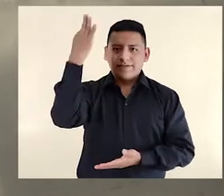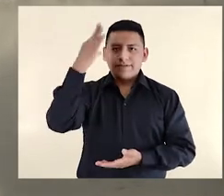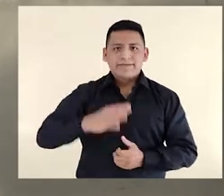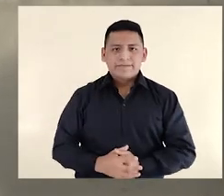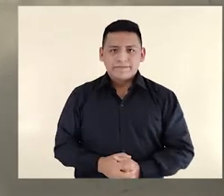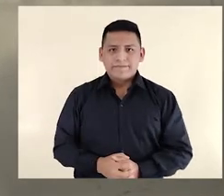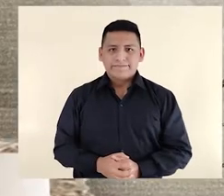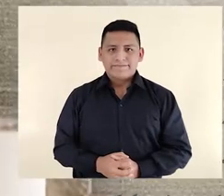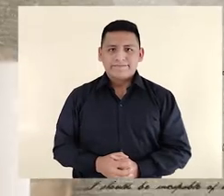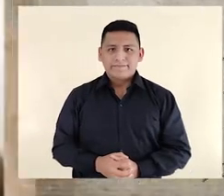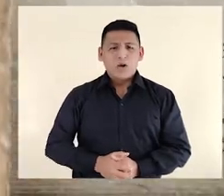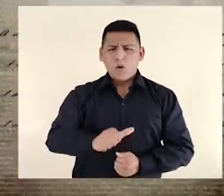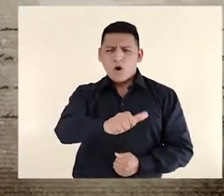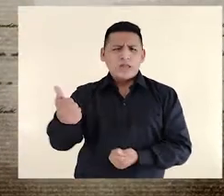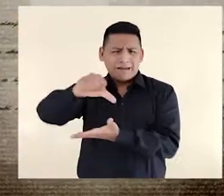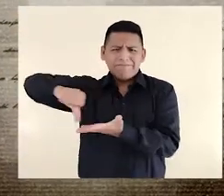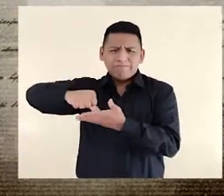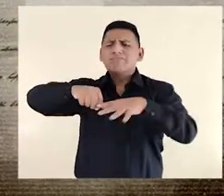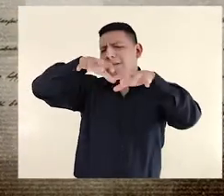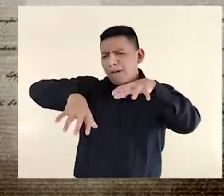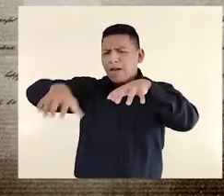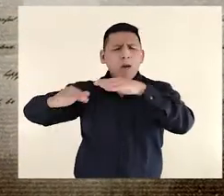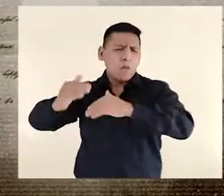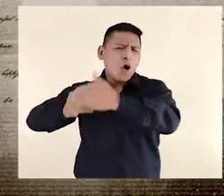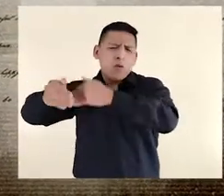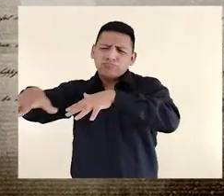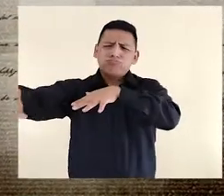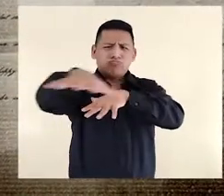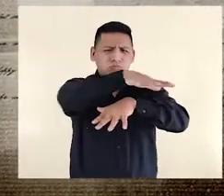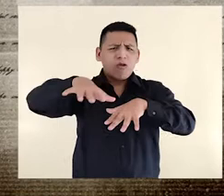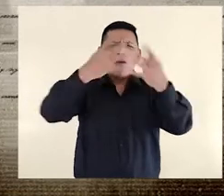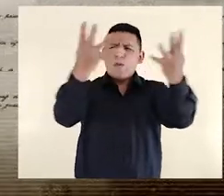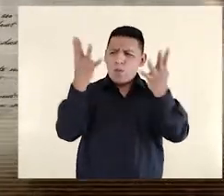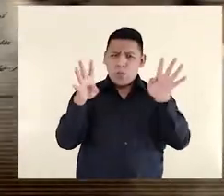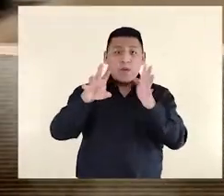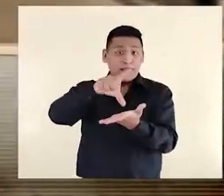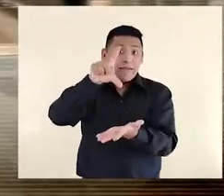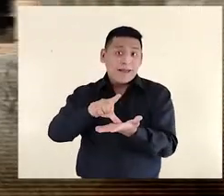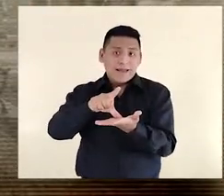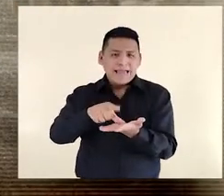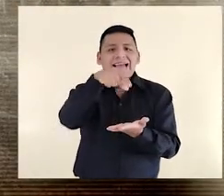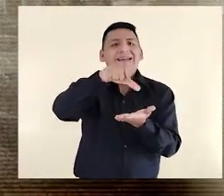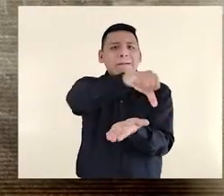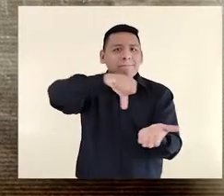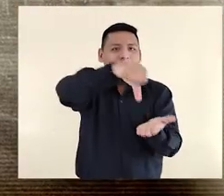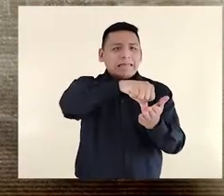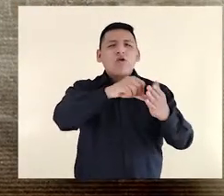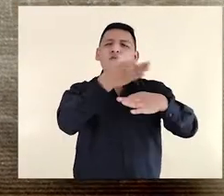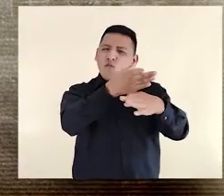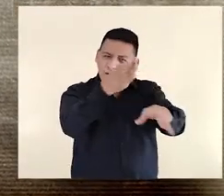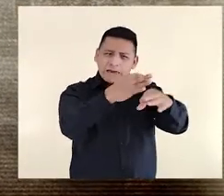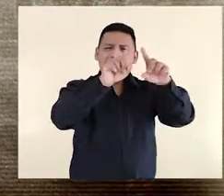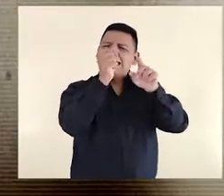Plaza Francia Como otras plazas que se fueron estableciendo en los confines de aquella amurallada Lima, esta también tiene un trazo